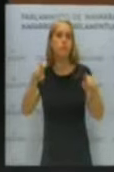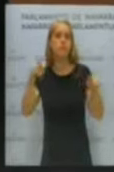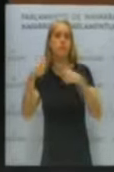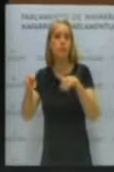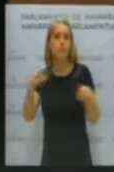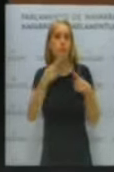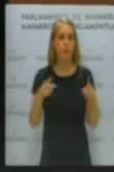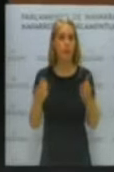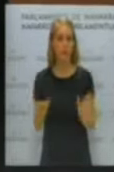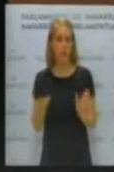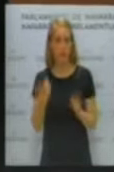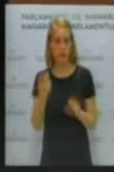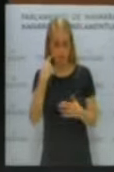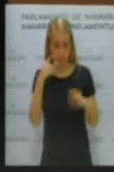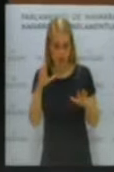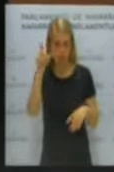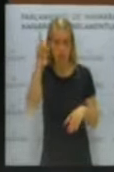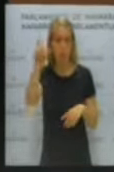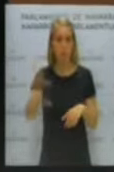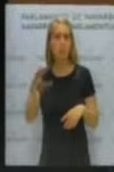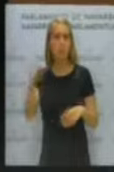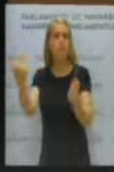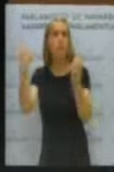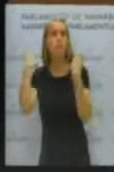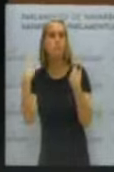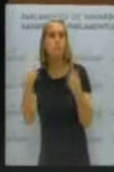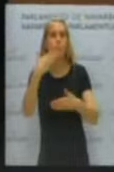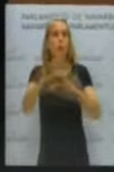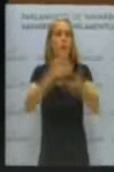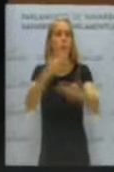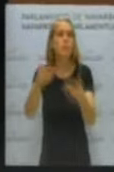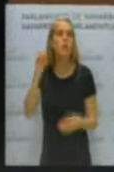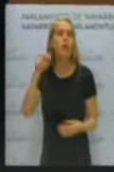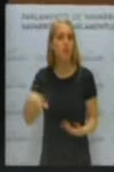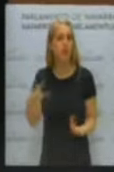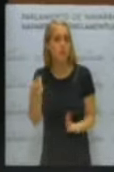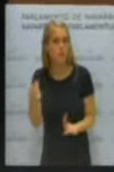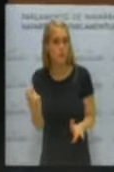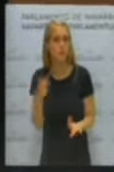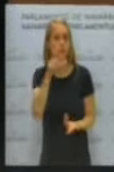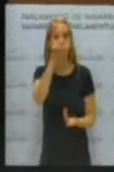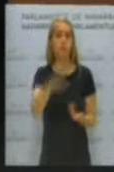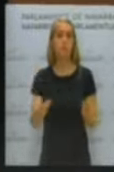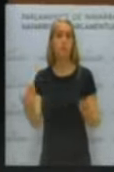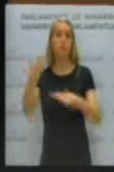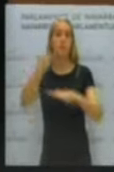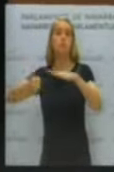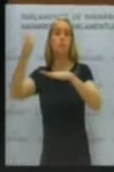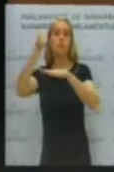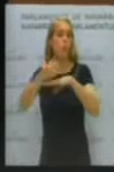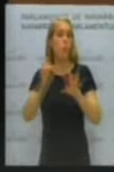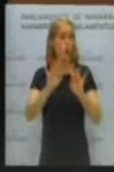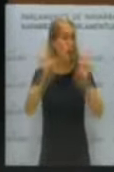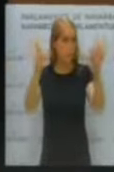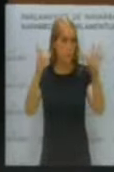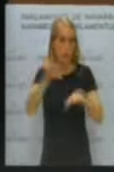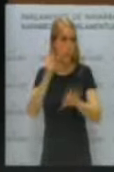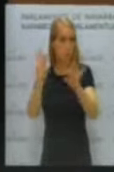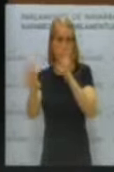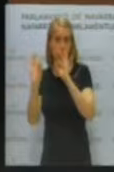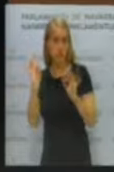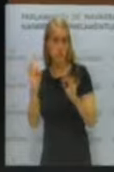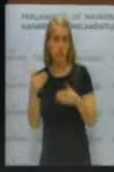encomienda la facultad de incubar, tramitar y resolver todos los procedimientos? Pues a un cargo de libre designación y además de